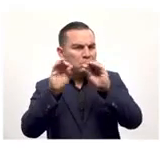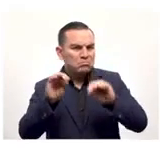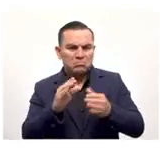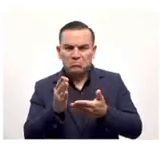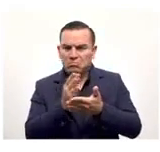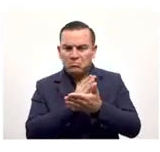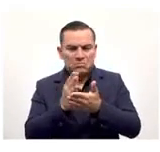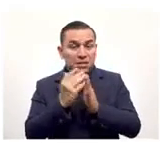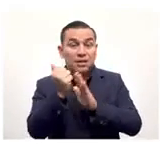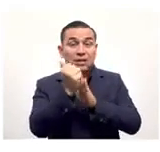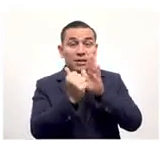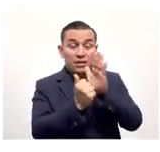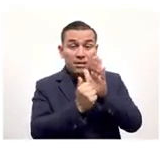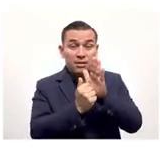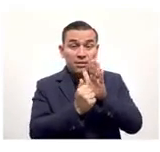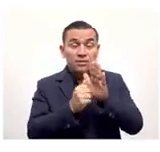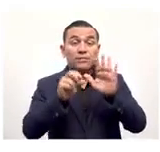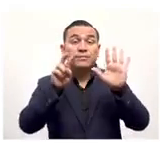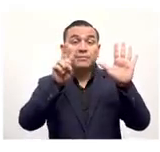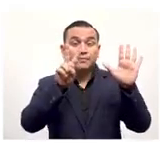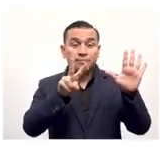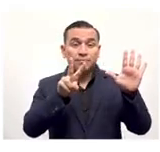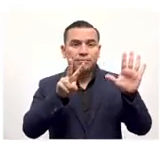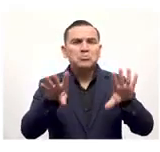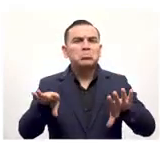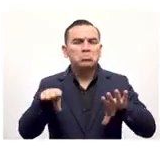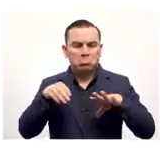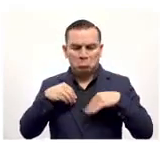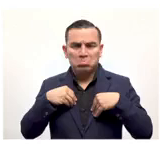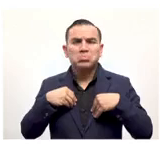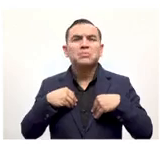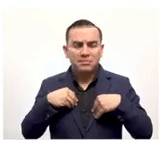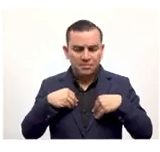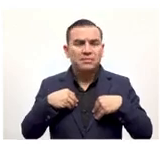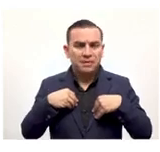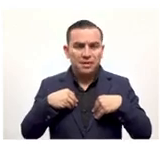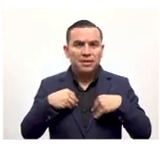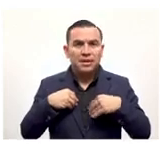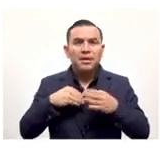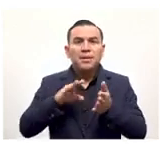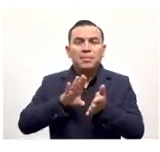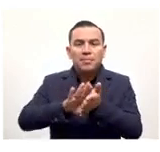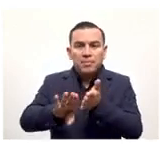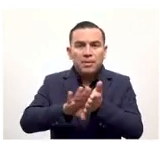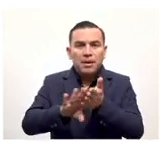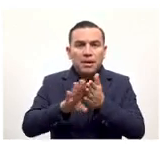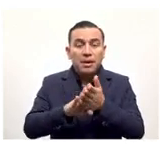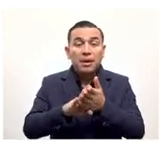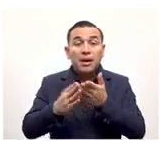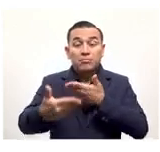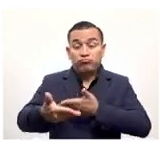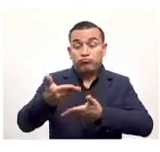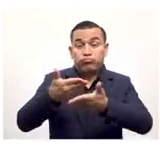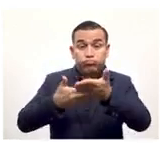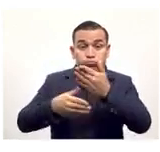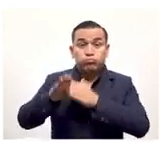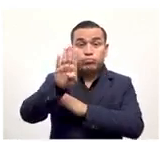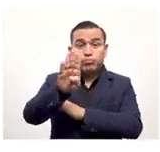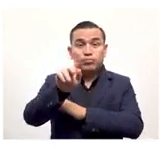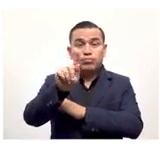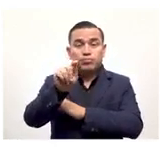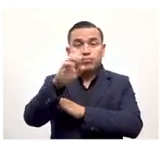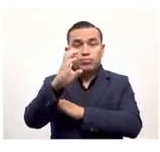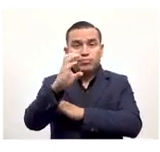Dice, artículo 7. Todo agente económico deberá aceptar Bitcoin como forma de pago cuando sí le sea ofrecido por quien adquiere un producto o